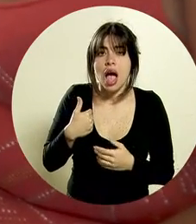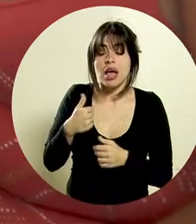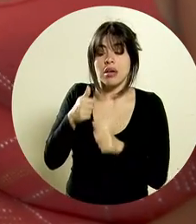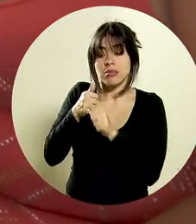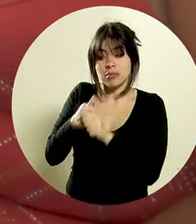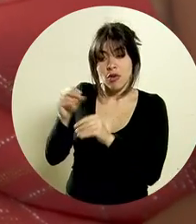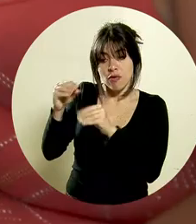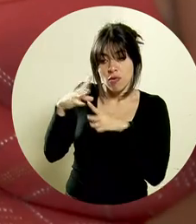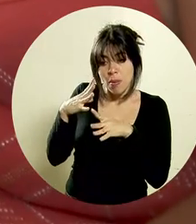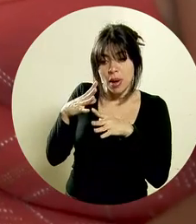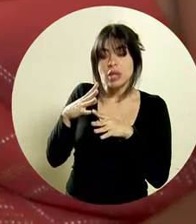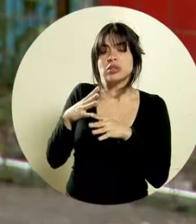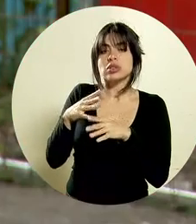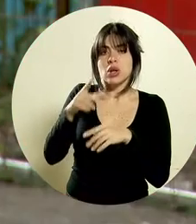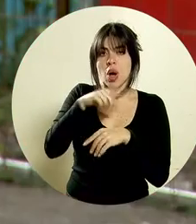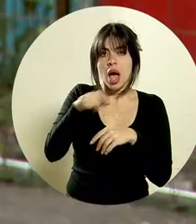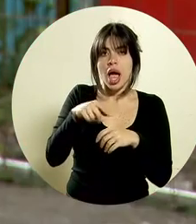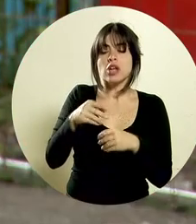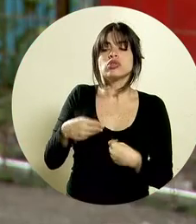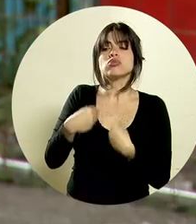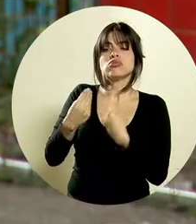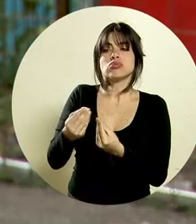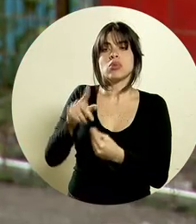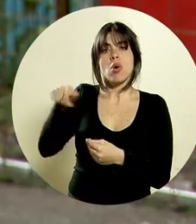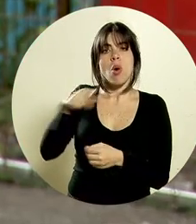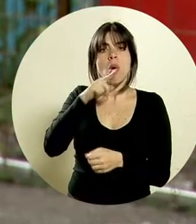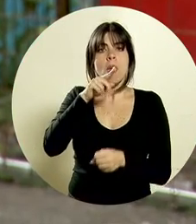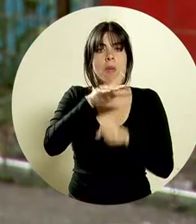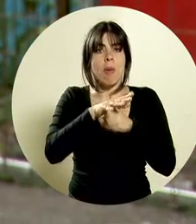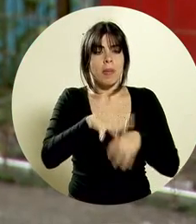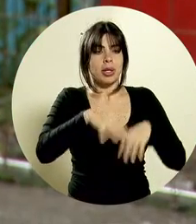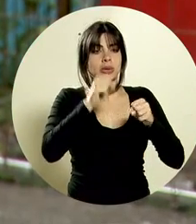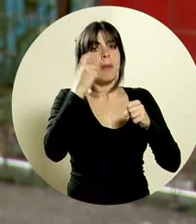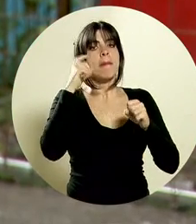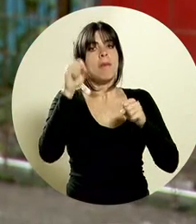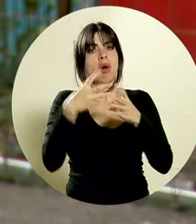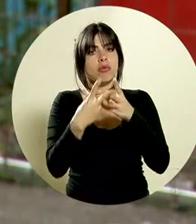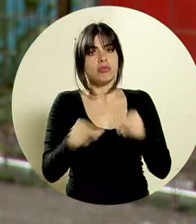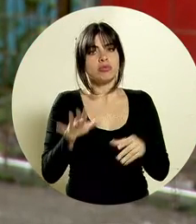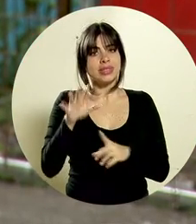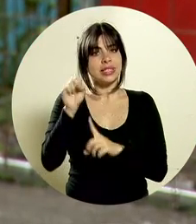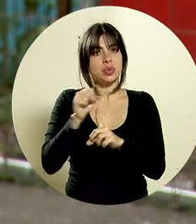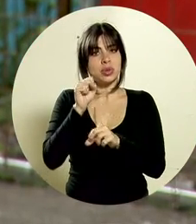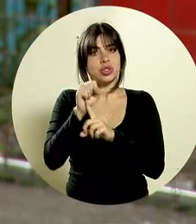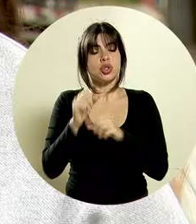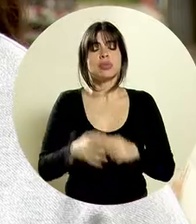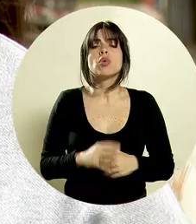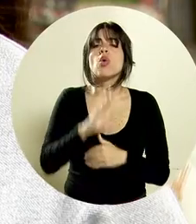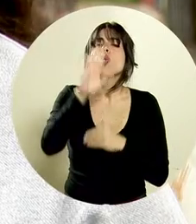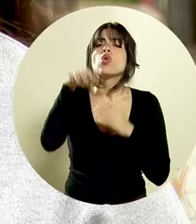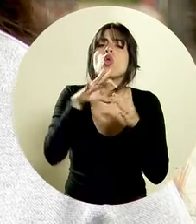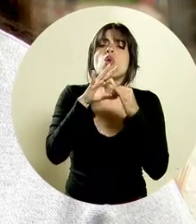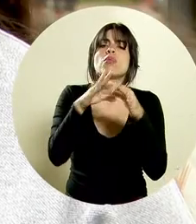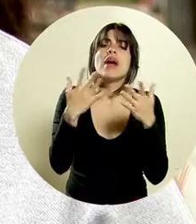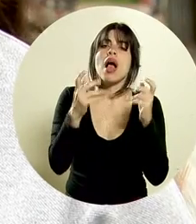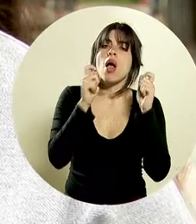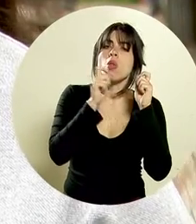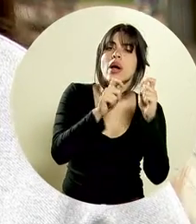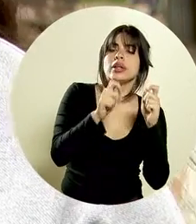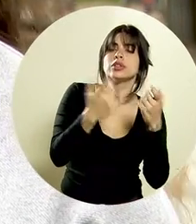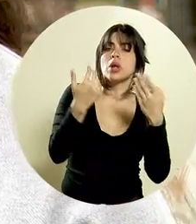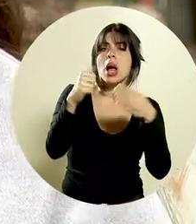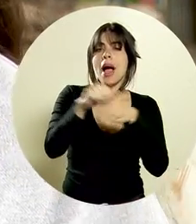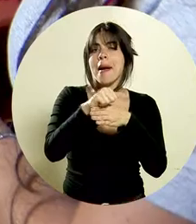ellos Y basados en eso, que ellos adquieran compromiso Para que ellas puedan salir de esa condición Todo lo que tiene que ver con